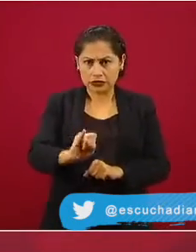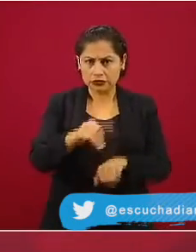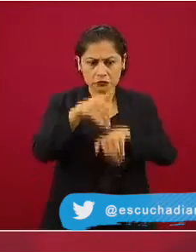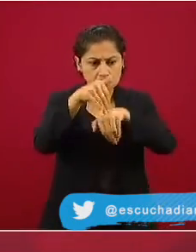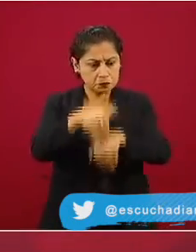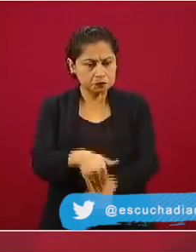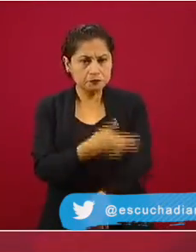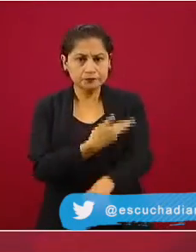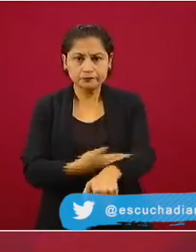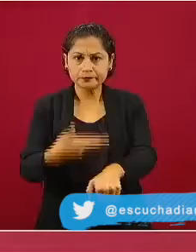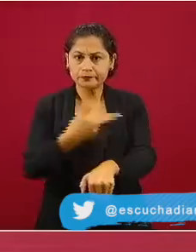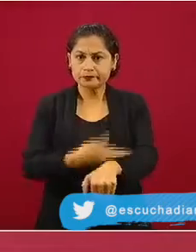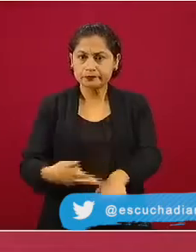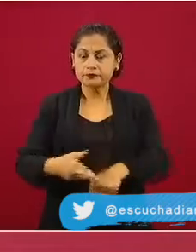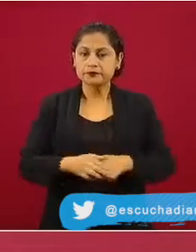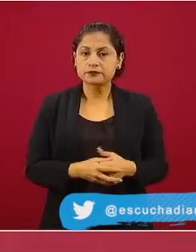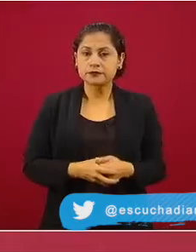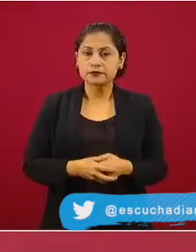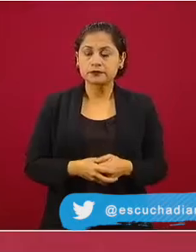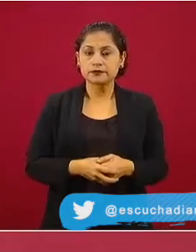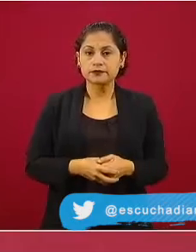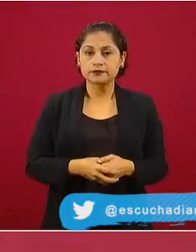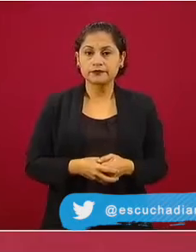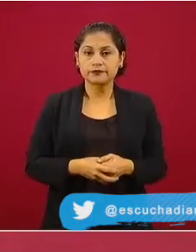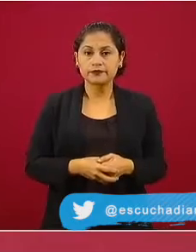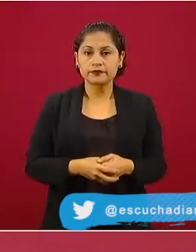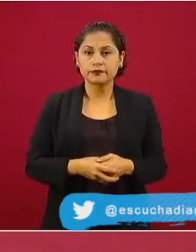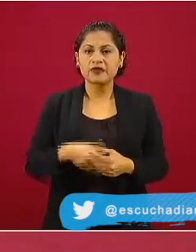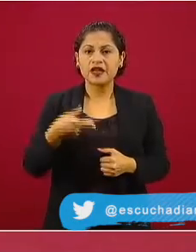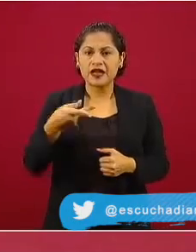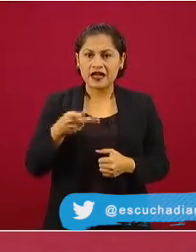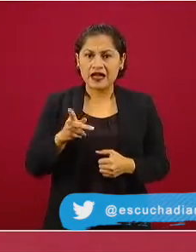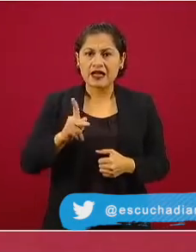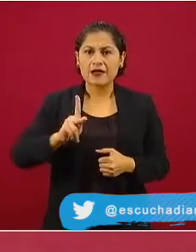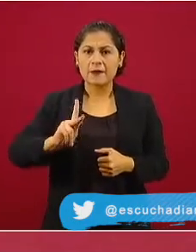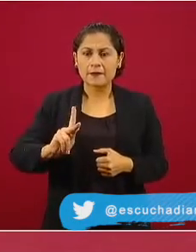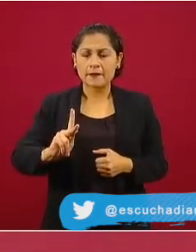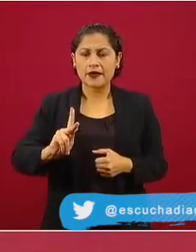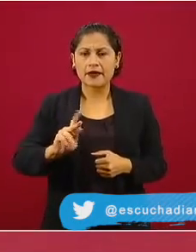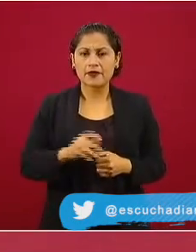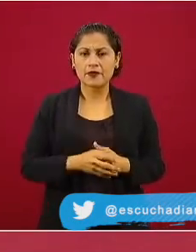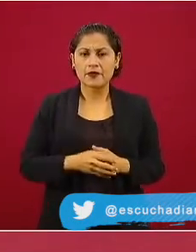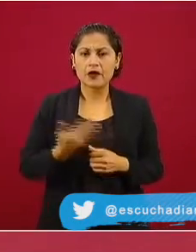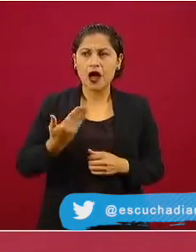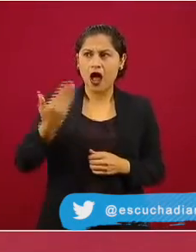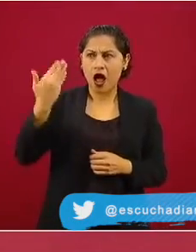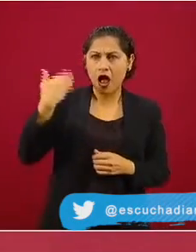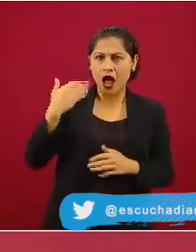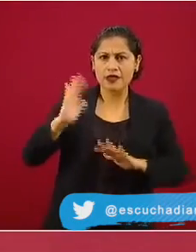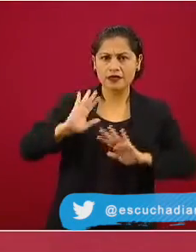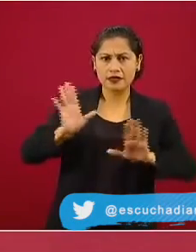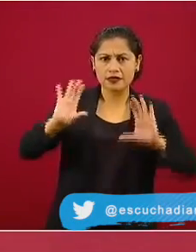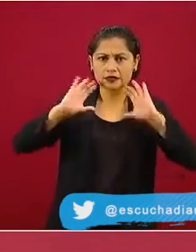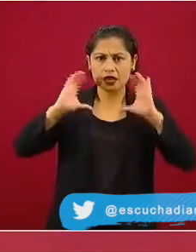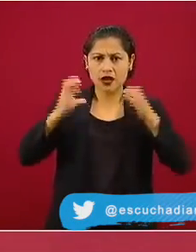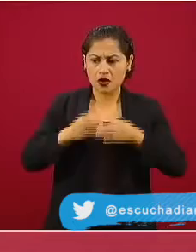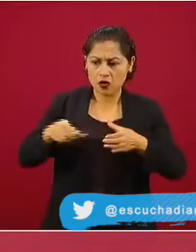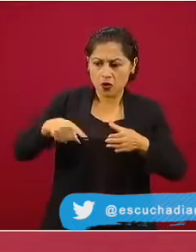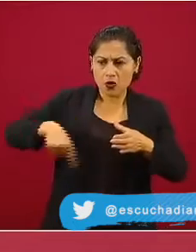ya existía la aprobación del Congreso.